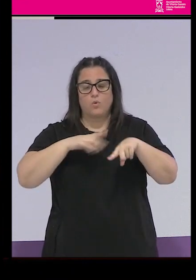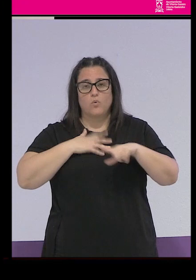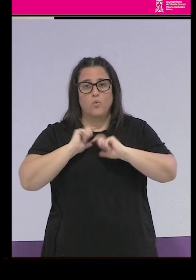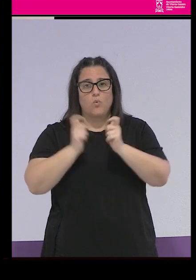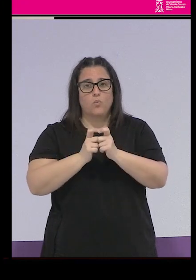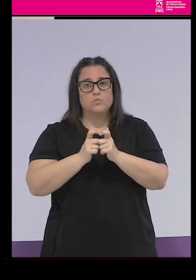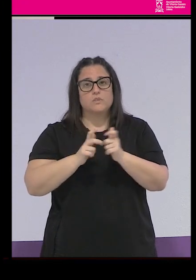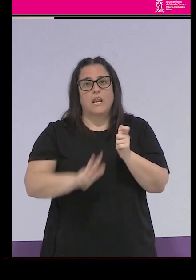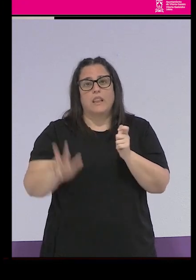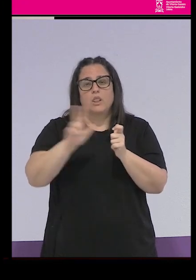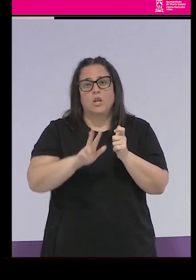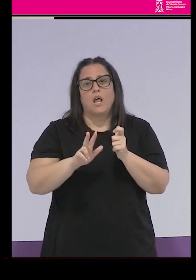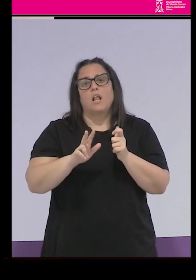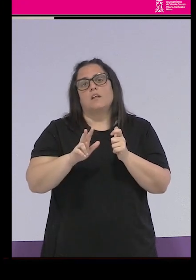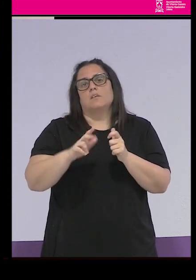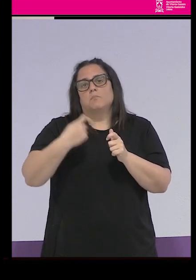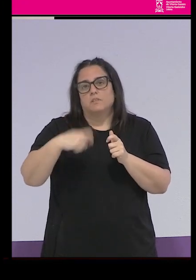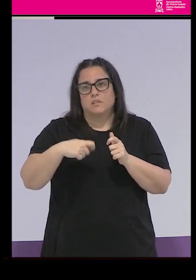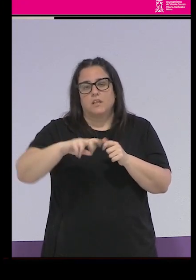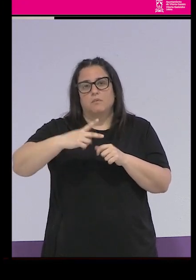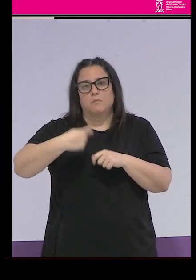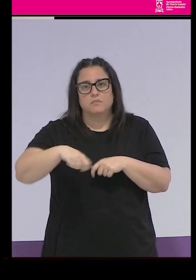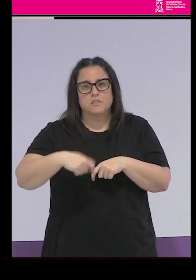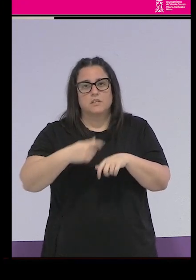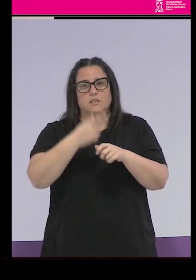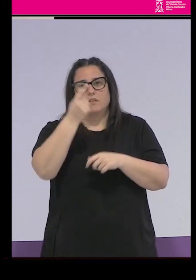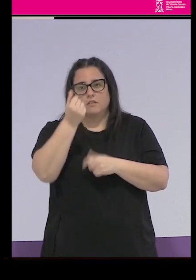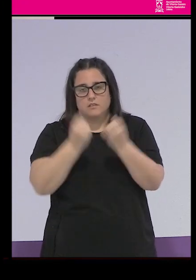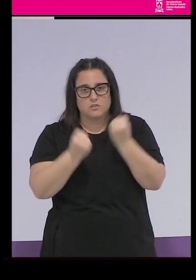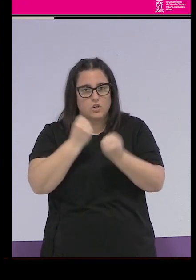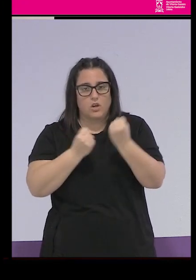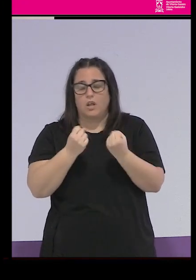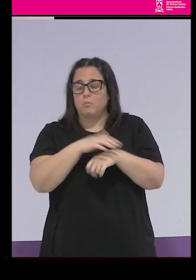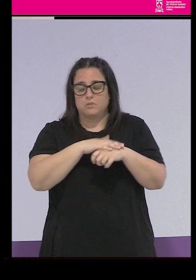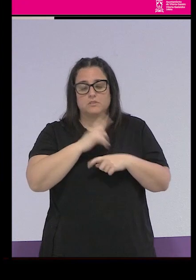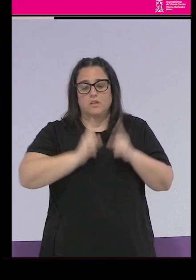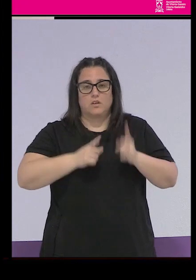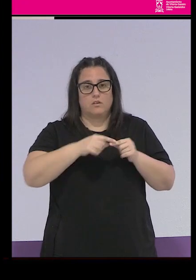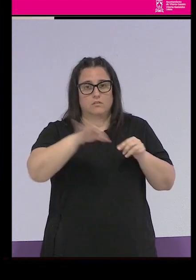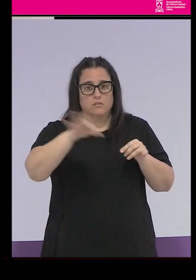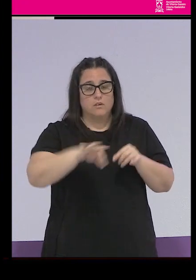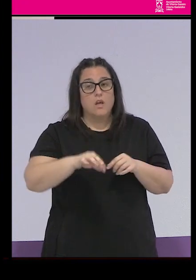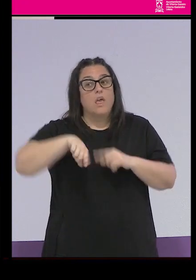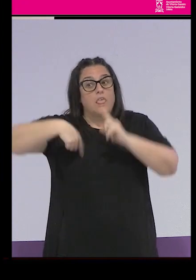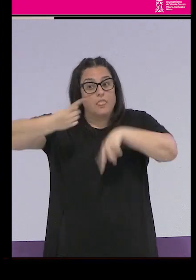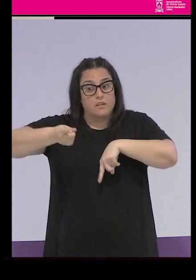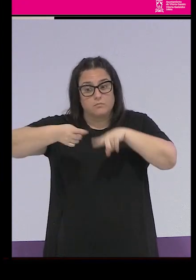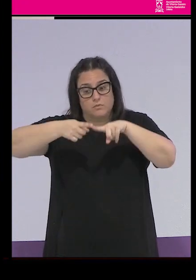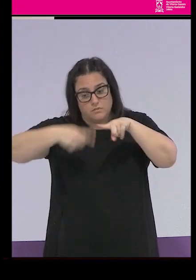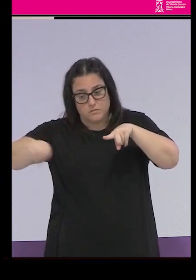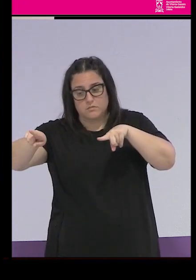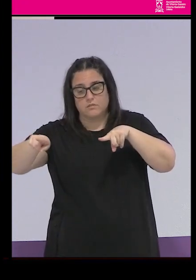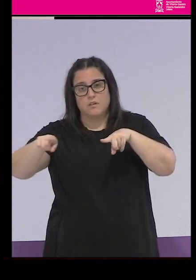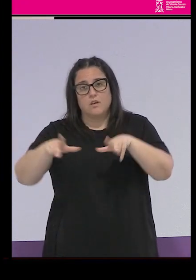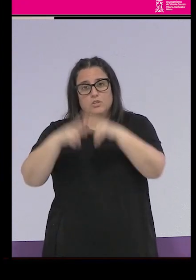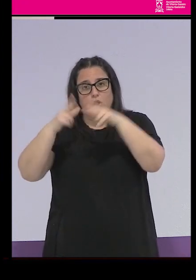había vicepresidente, secretario, tesorero, personas que asignaban desde el propio Ministerio y luego había representantes de la sociedad que